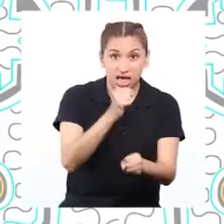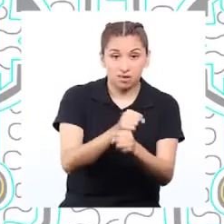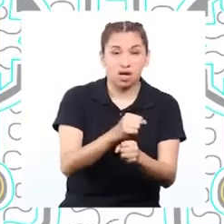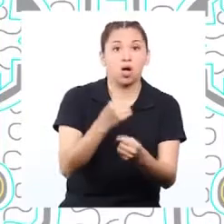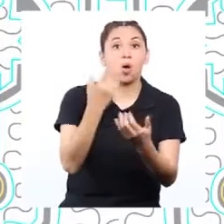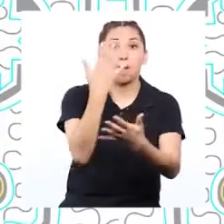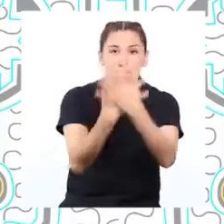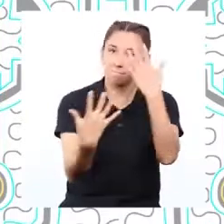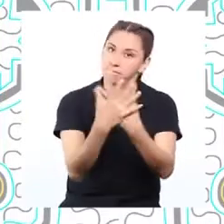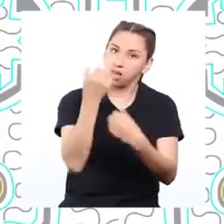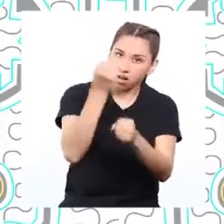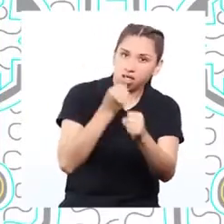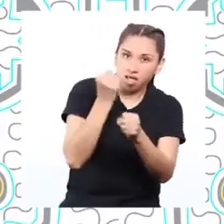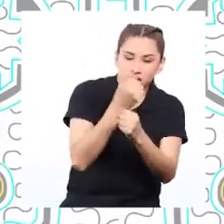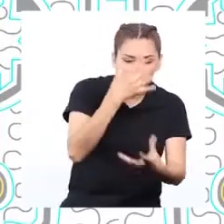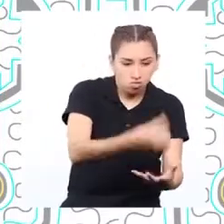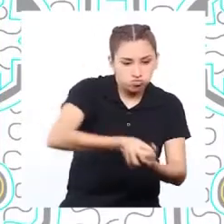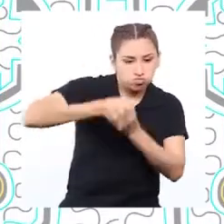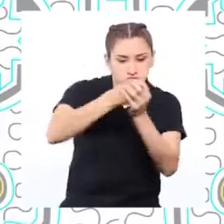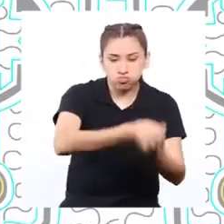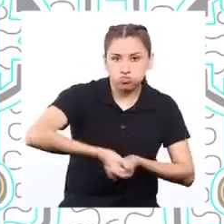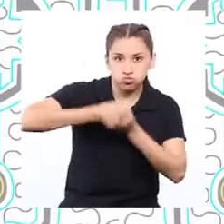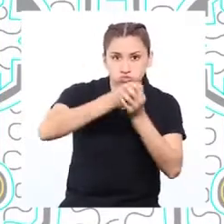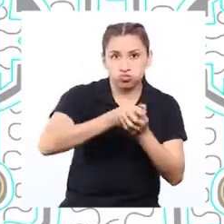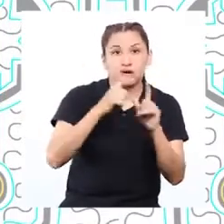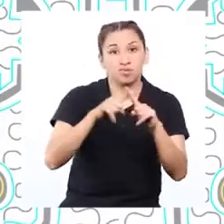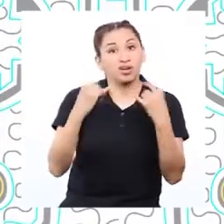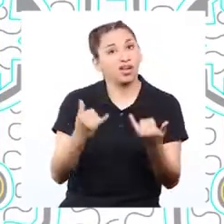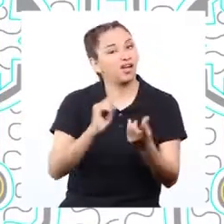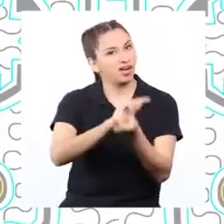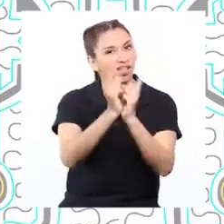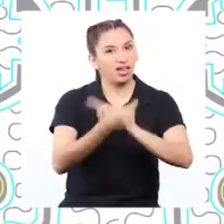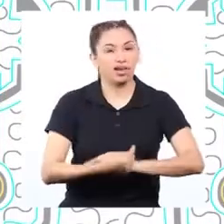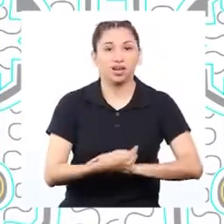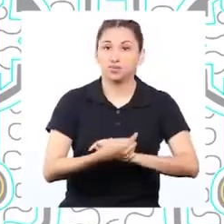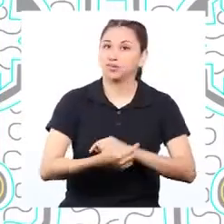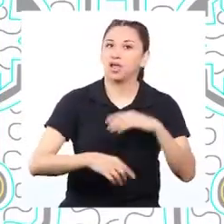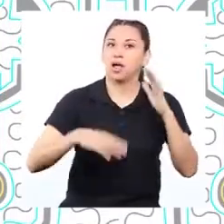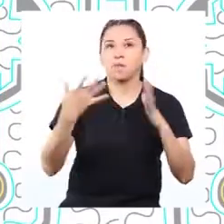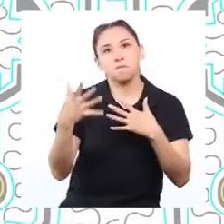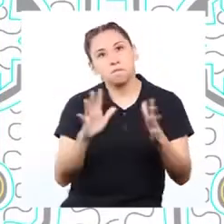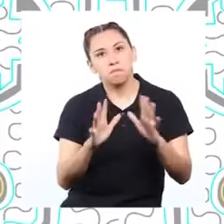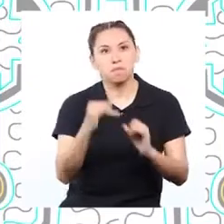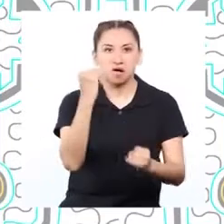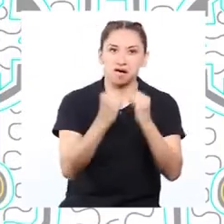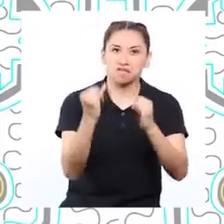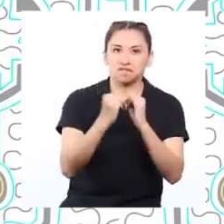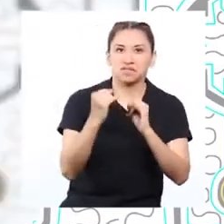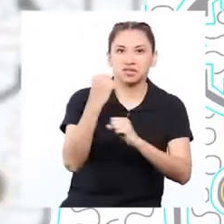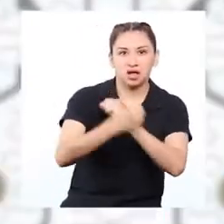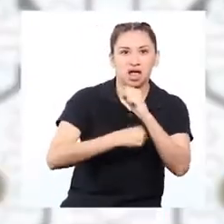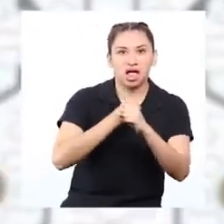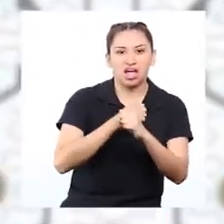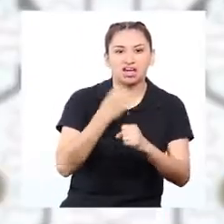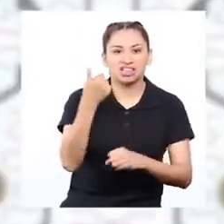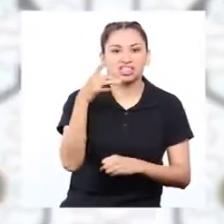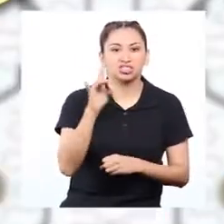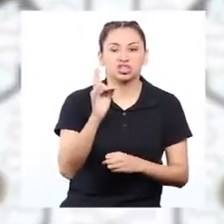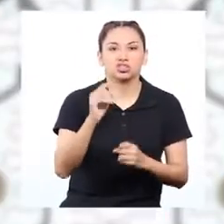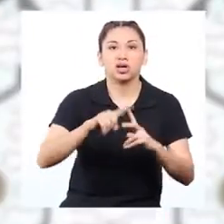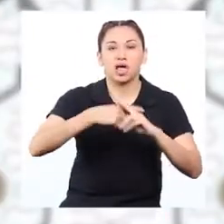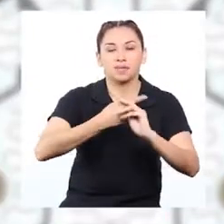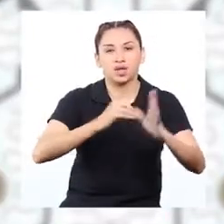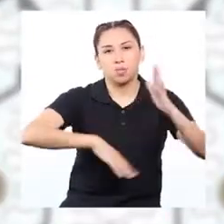trabajos y herramientas artesanales, lo que no dañaba el ambiente. Aproximadamente a finales del siglo XVIII se